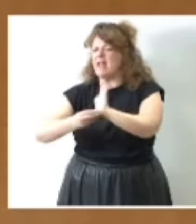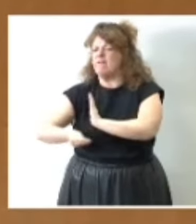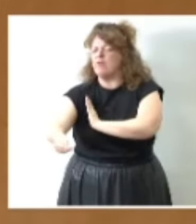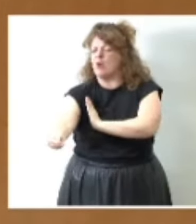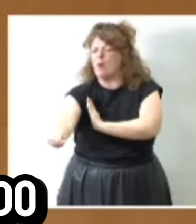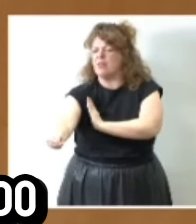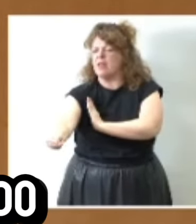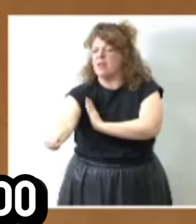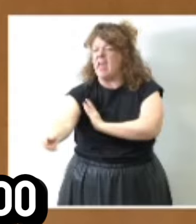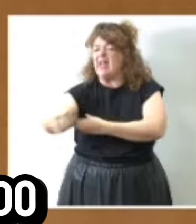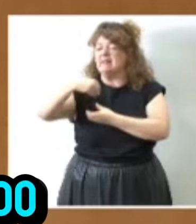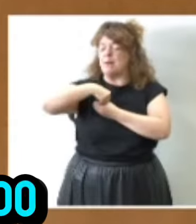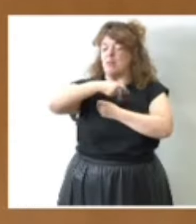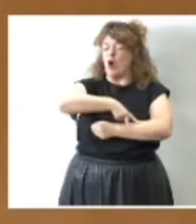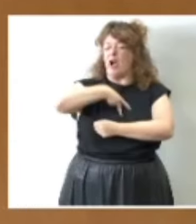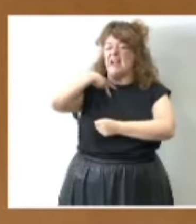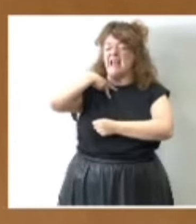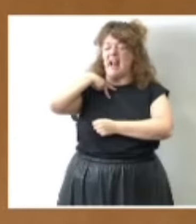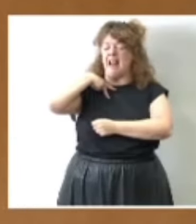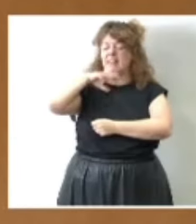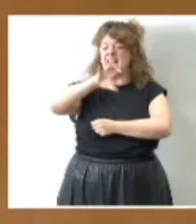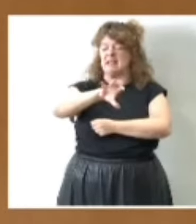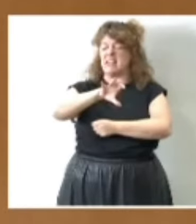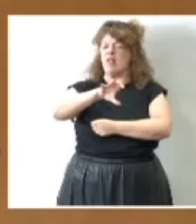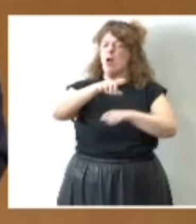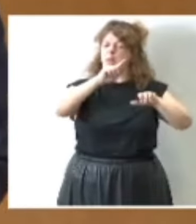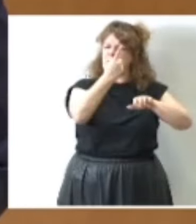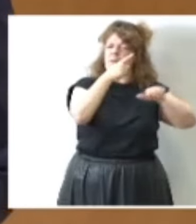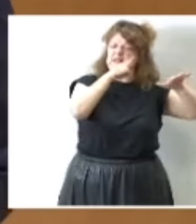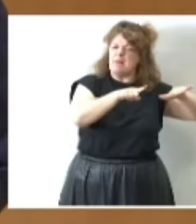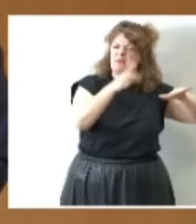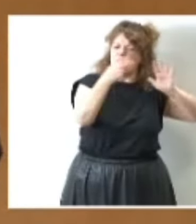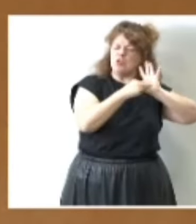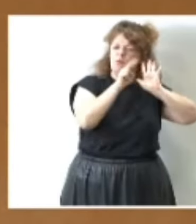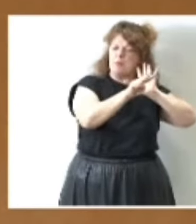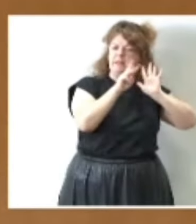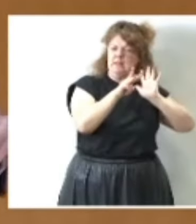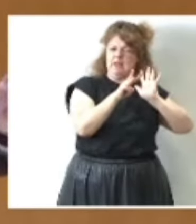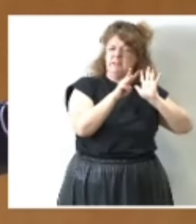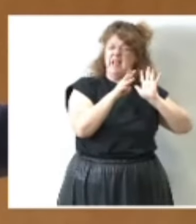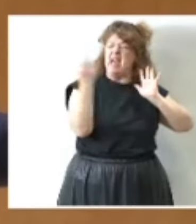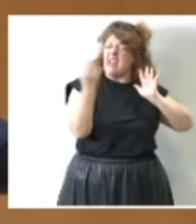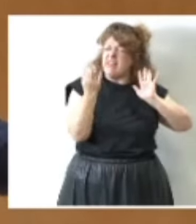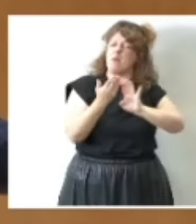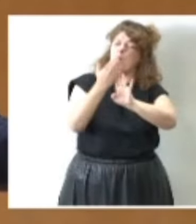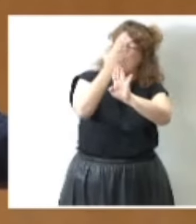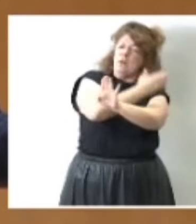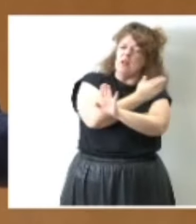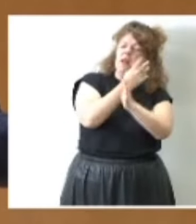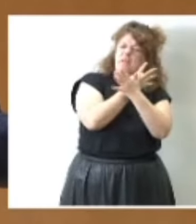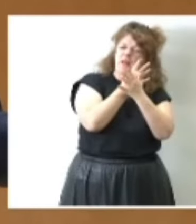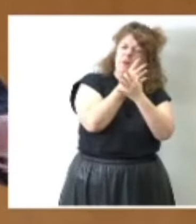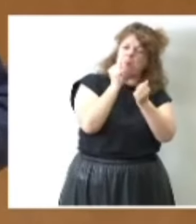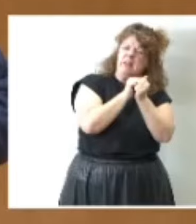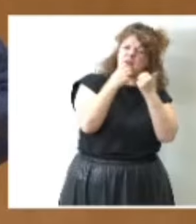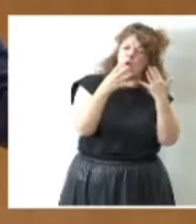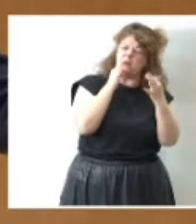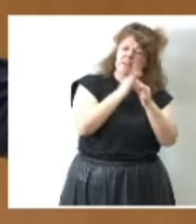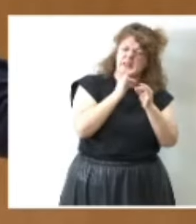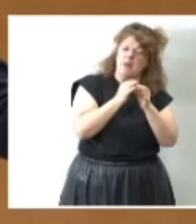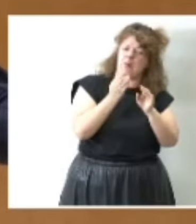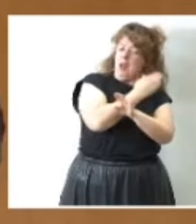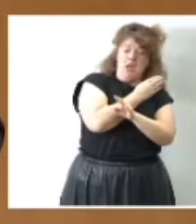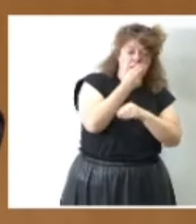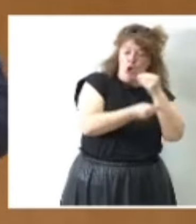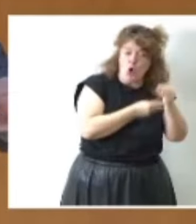Intervención General de la Administración del Estado del primer semestre de 2023 que debió publicarse el 29 de septiembre del pasado año hecho